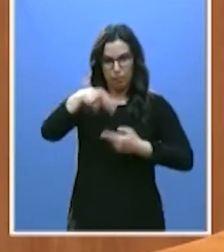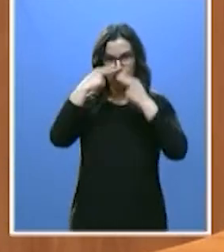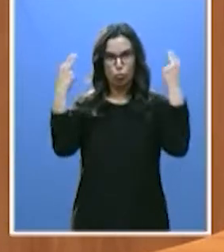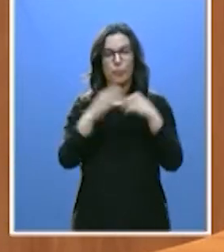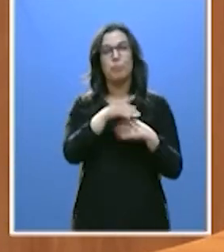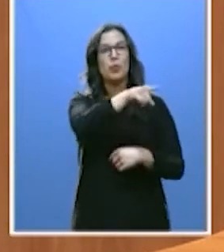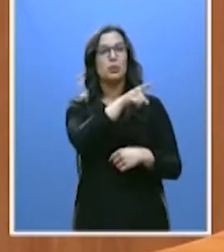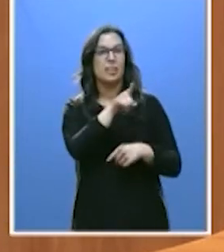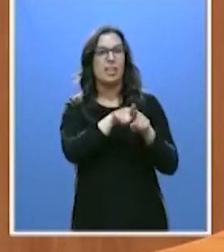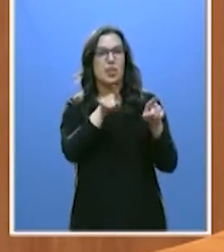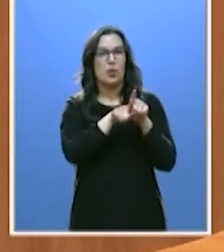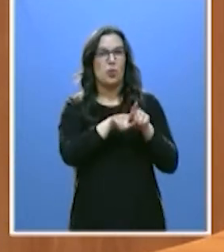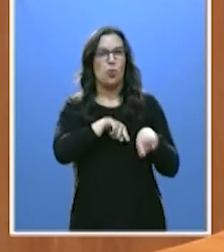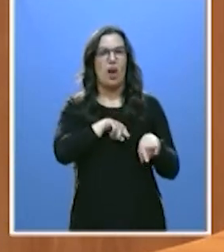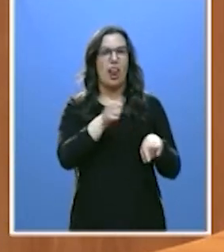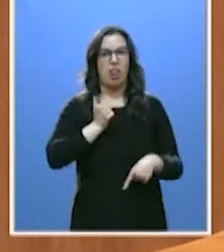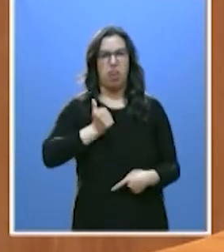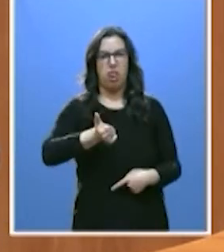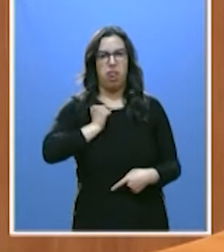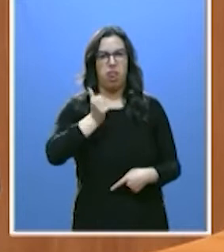calumnia como las hienas viven de la carroña.